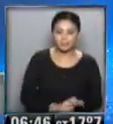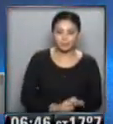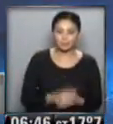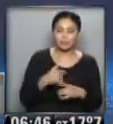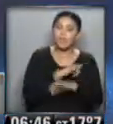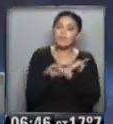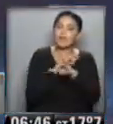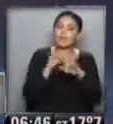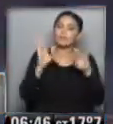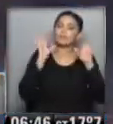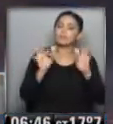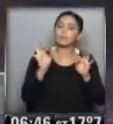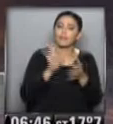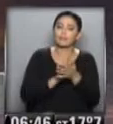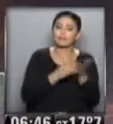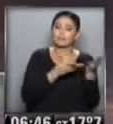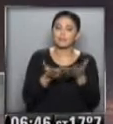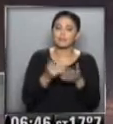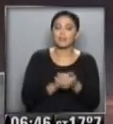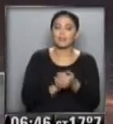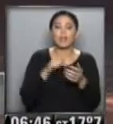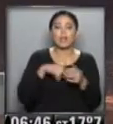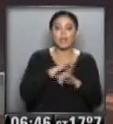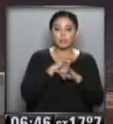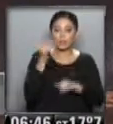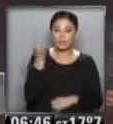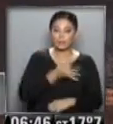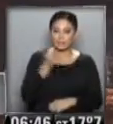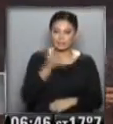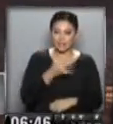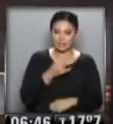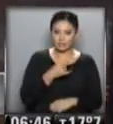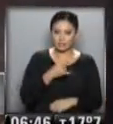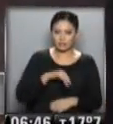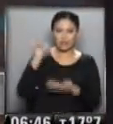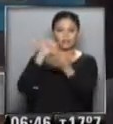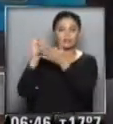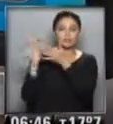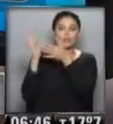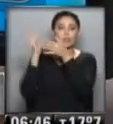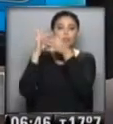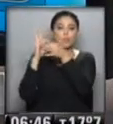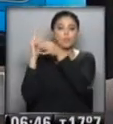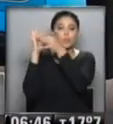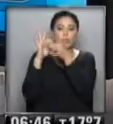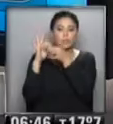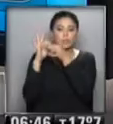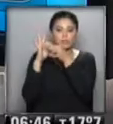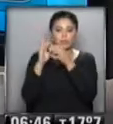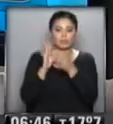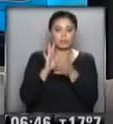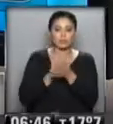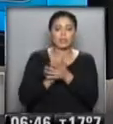...con la información para completarla... ...y vamos a ver un informe especial... ...las Naciones Unidas, la Organización Meteorológica Mundial...